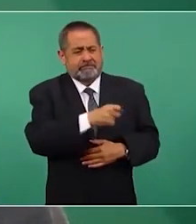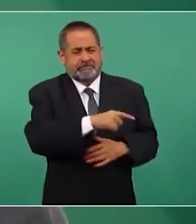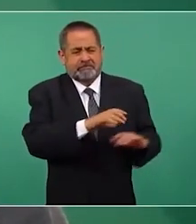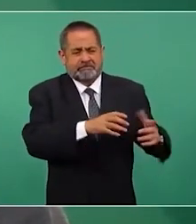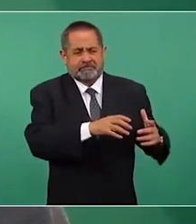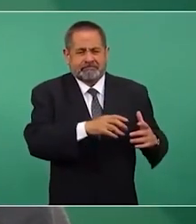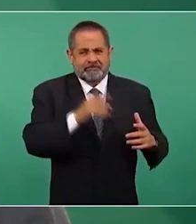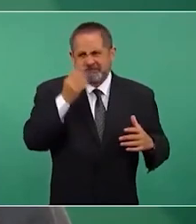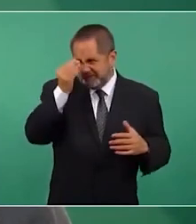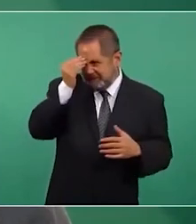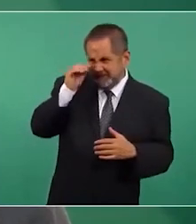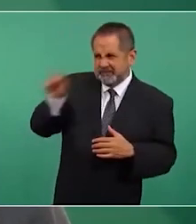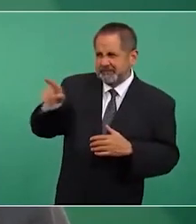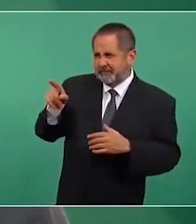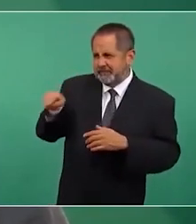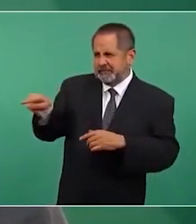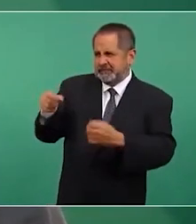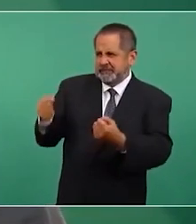confrontarnos